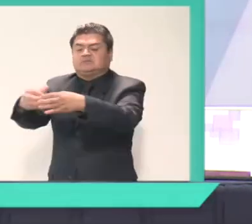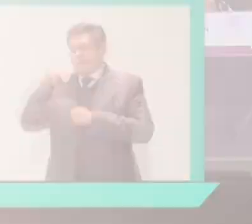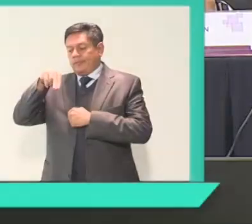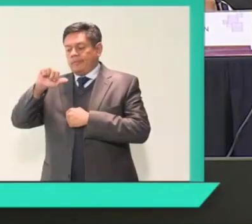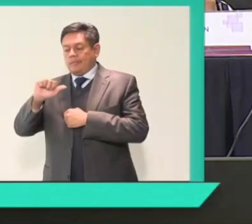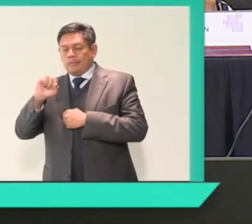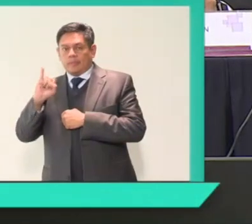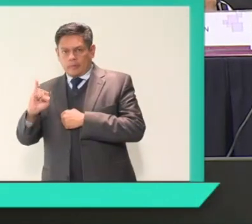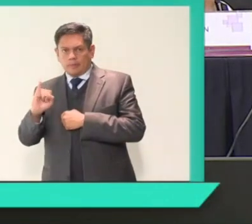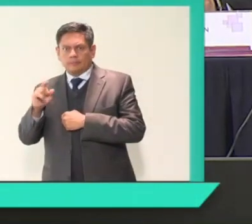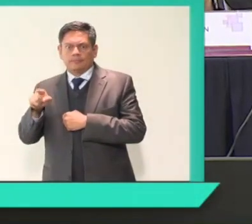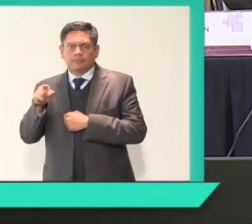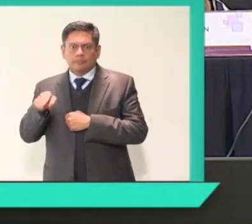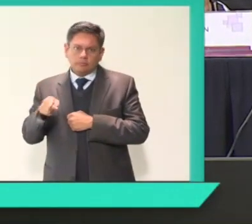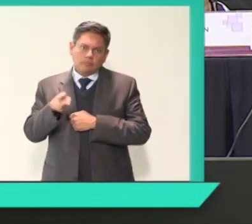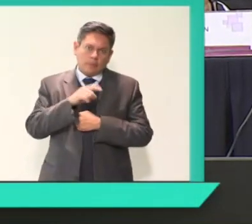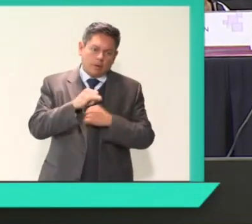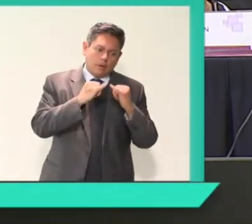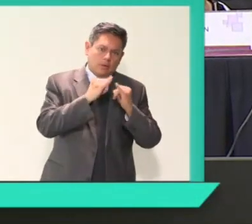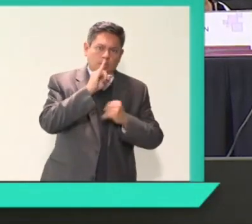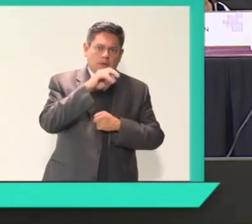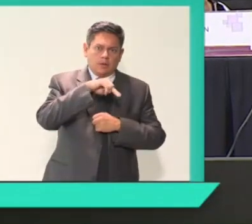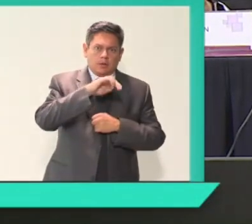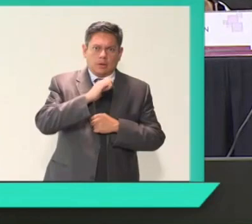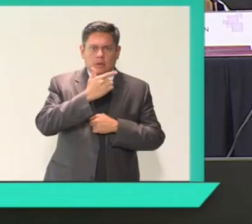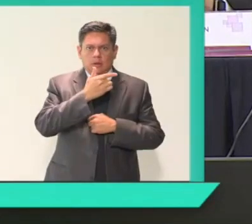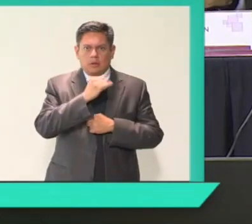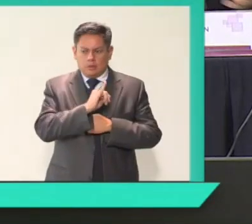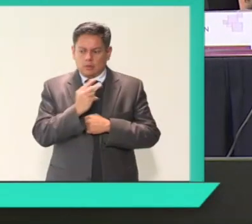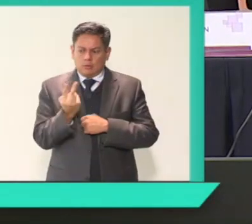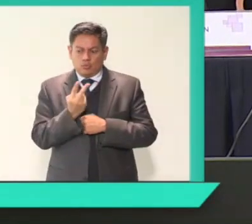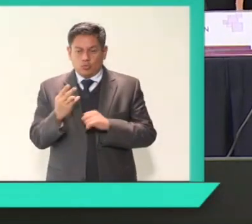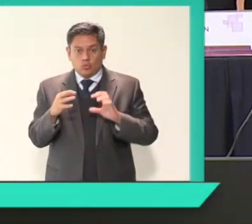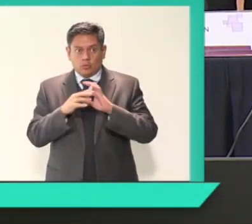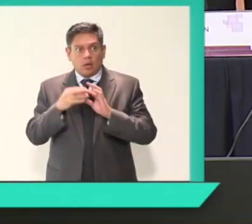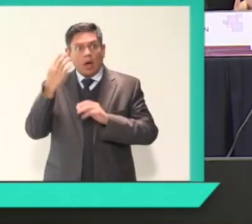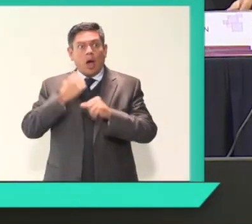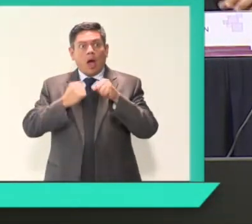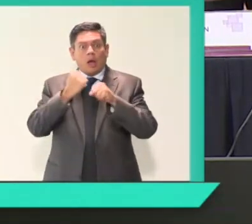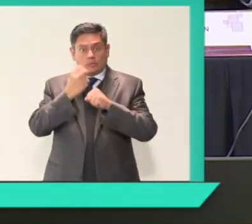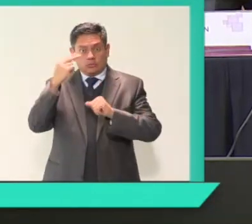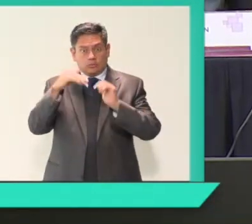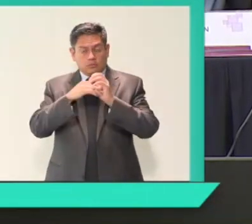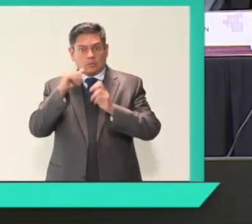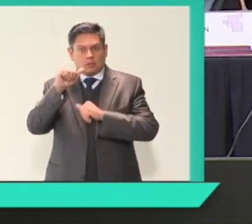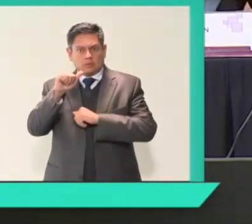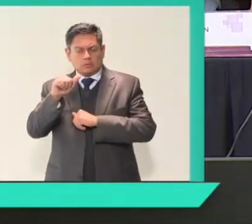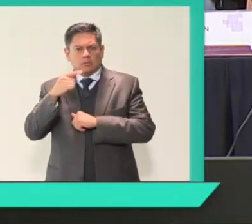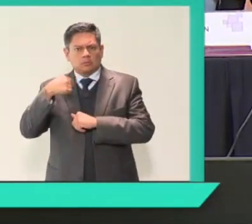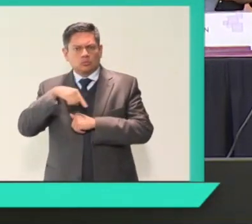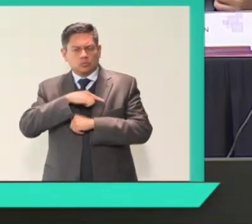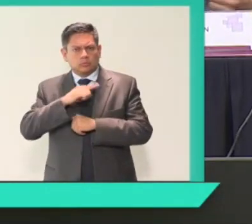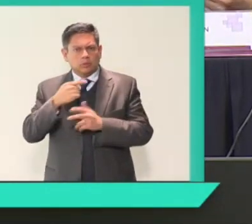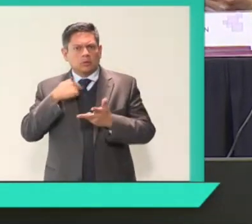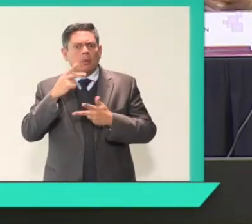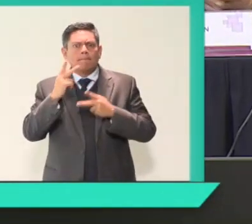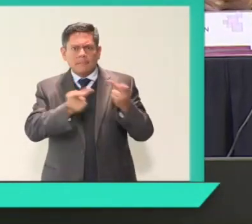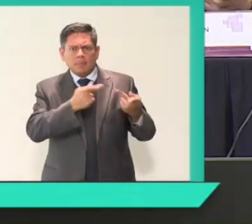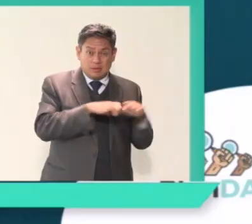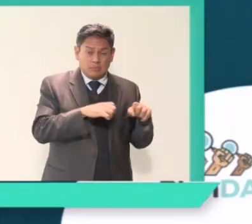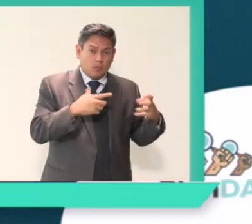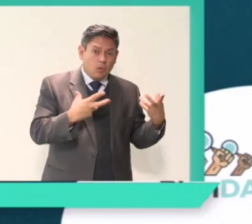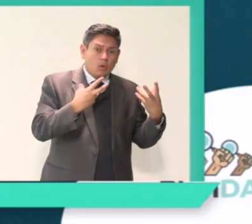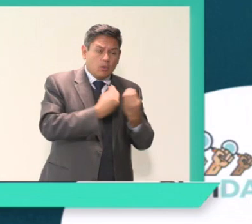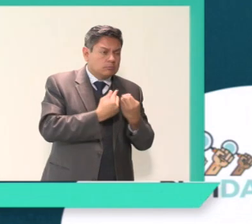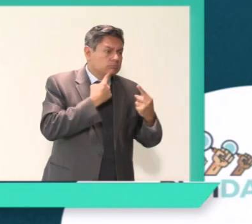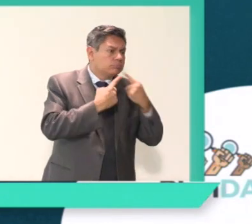archivos. Los avances de la implementación del Plan Nacional de Socialización del Derecho de Acceso a la Información 2019 fueron presentados por el comisionado Joel